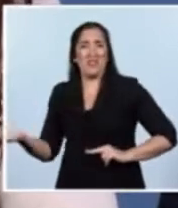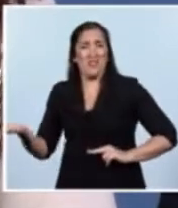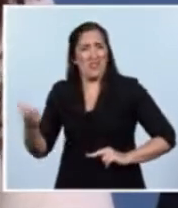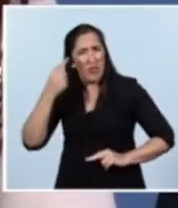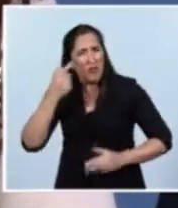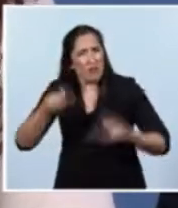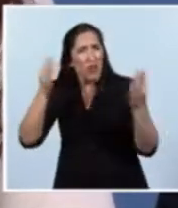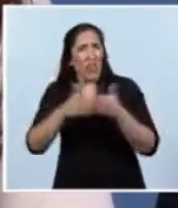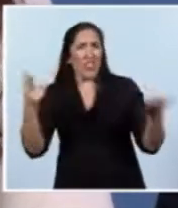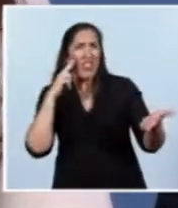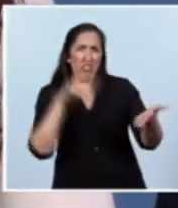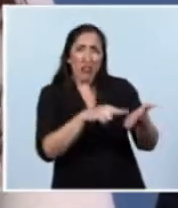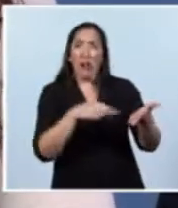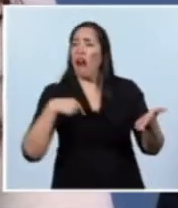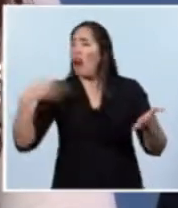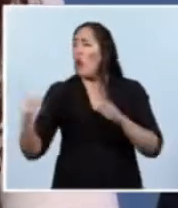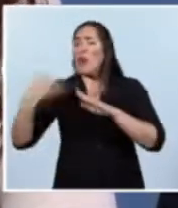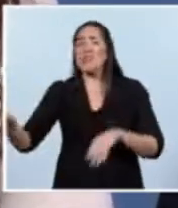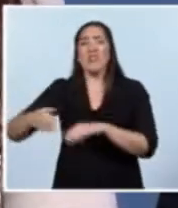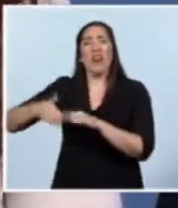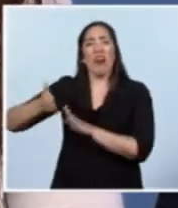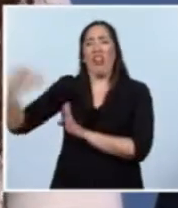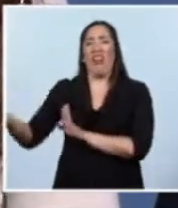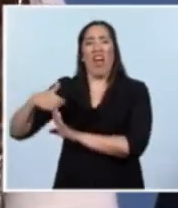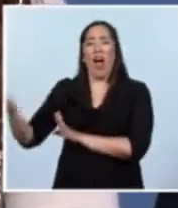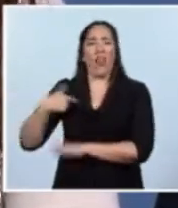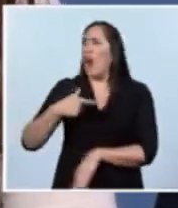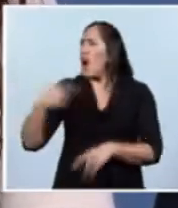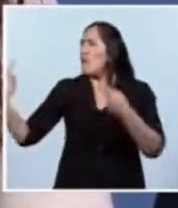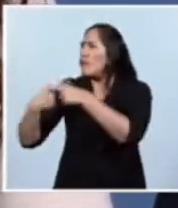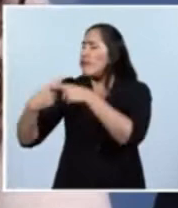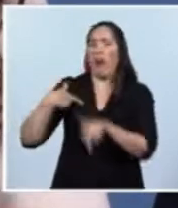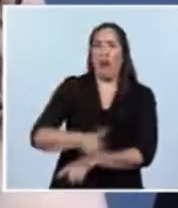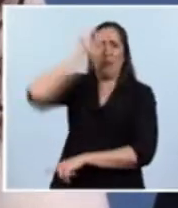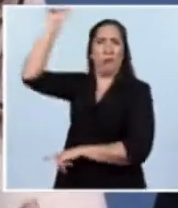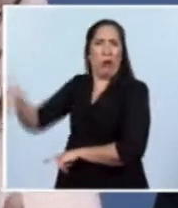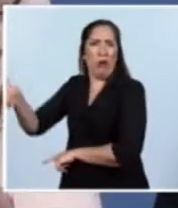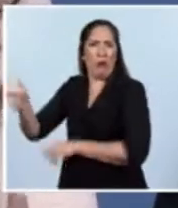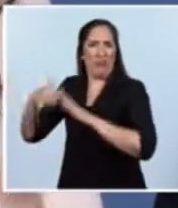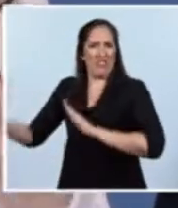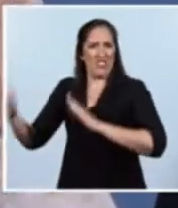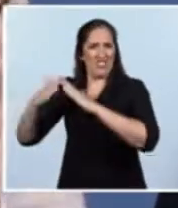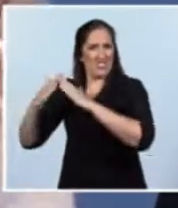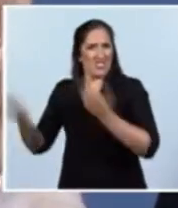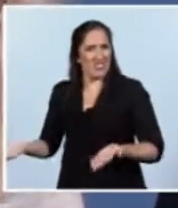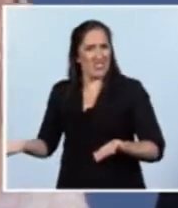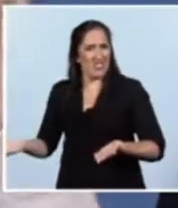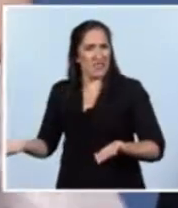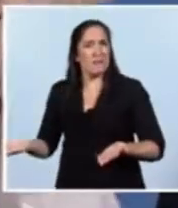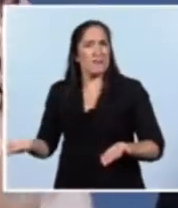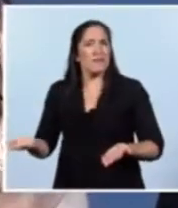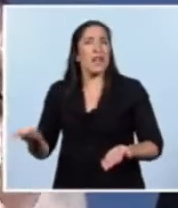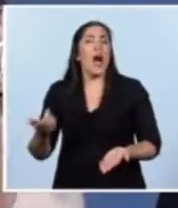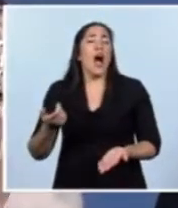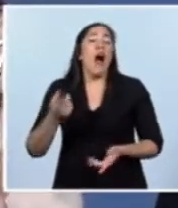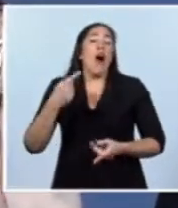ha tocado ver en un diario que porque se pelea con el otro con una medianera, va, busca un arma y le dispara a su vecino. No vamos a evitar que